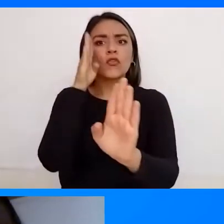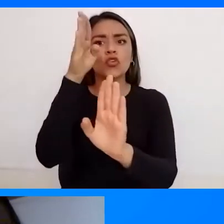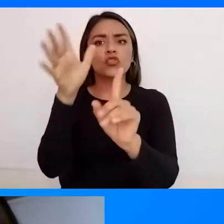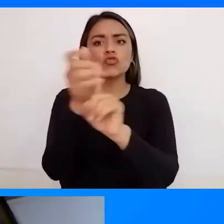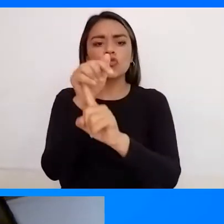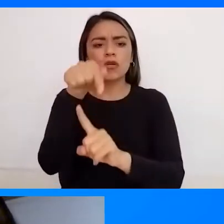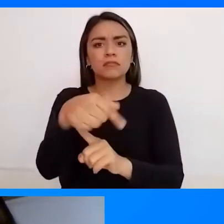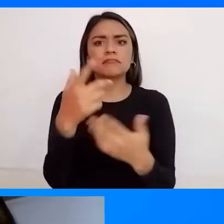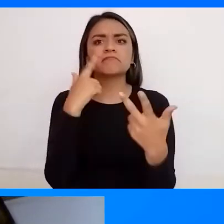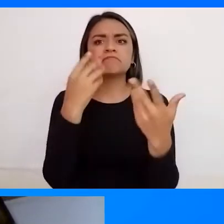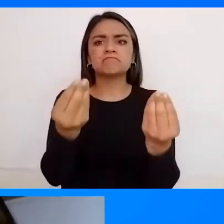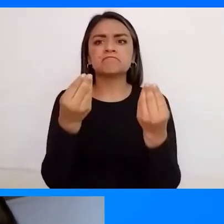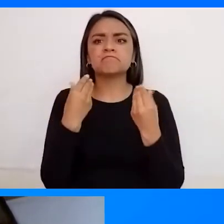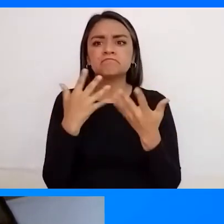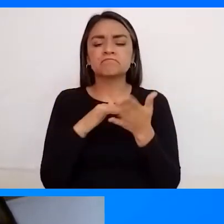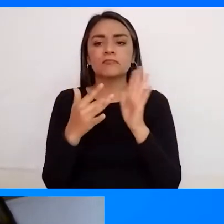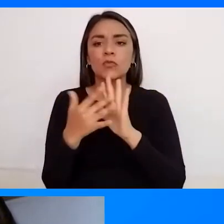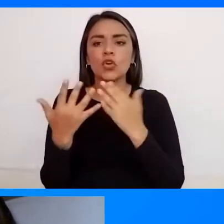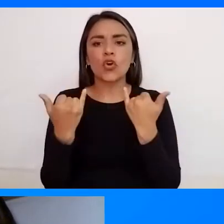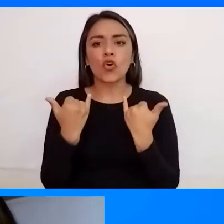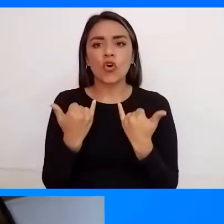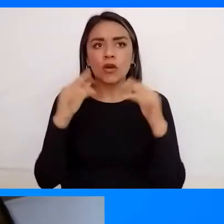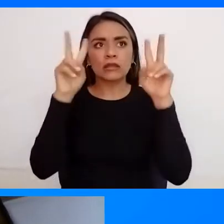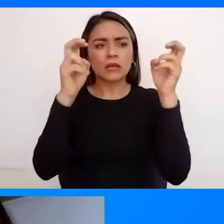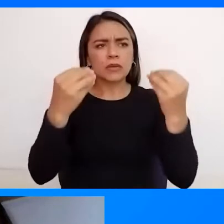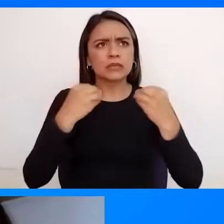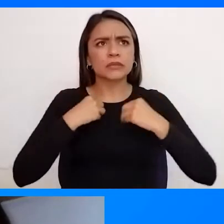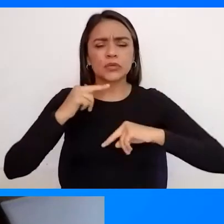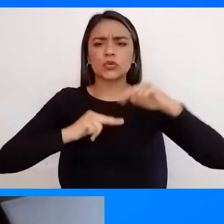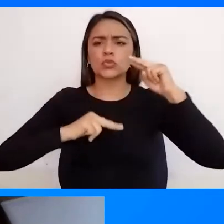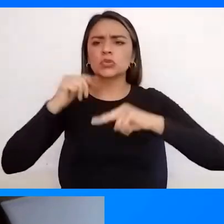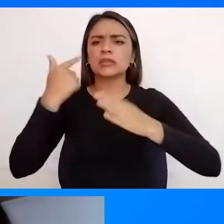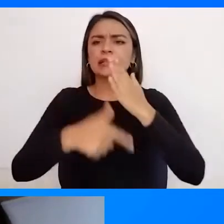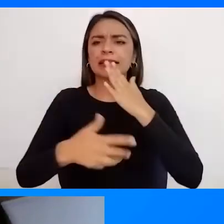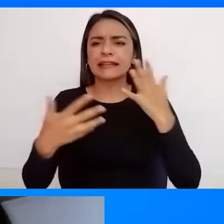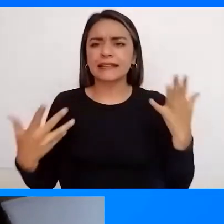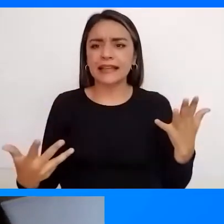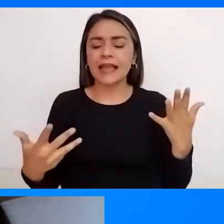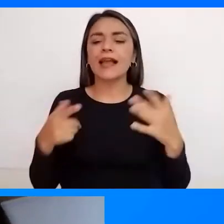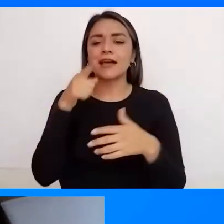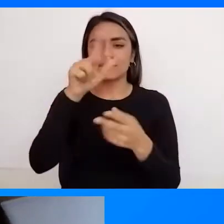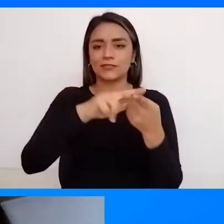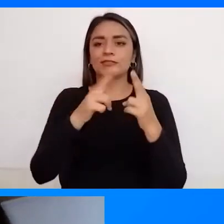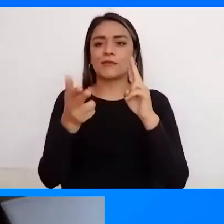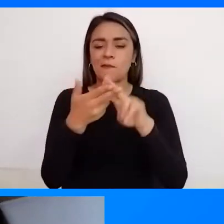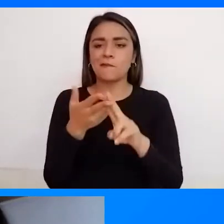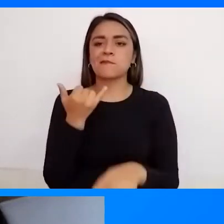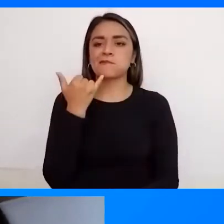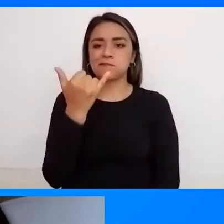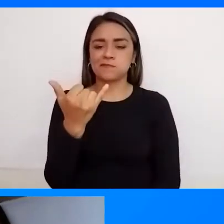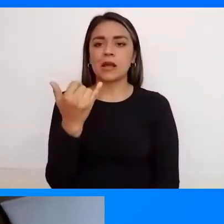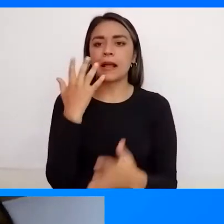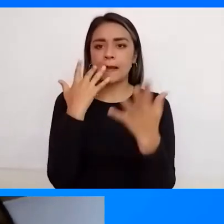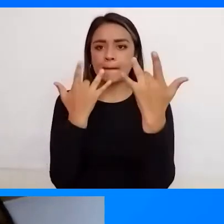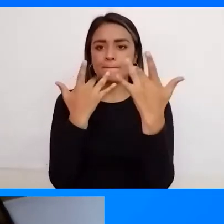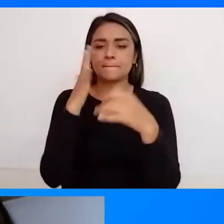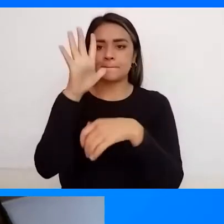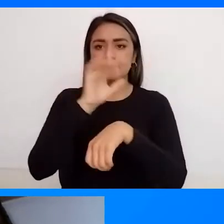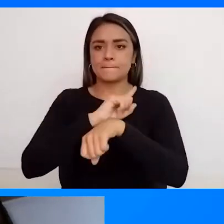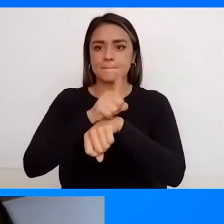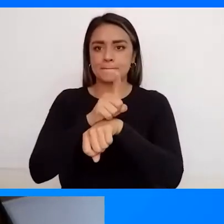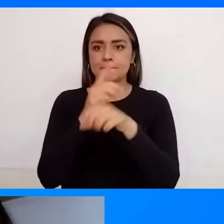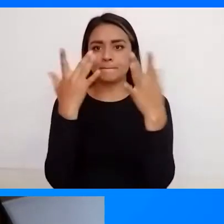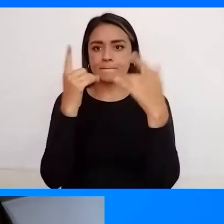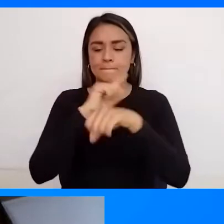cátedra del día de hoy ¿Listo? Entonces nos vamos con ese link Y vamos a esperar cinco minutos